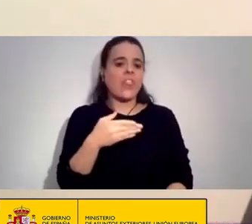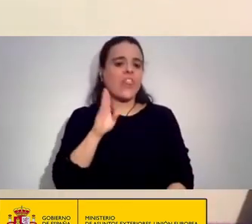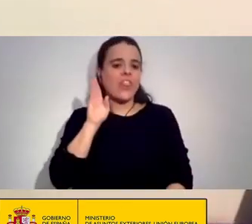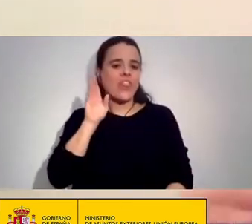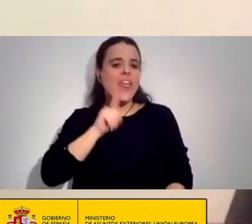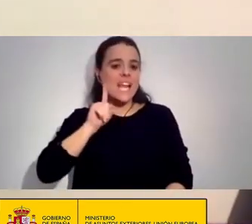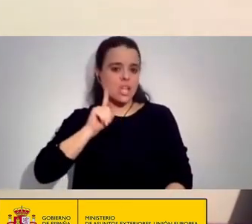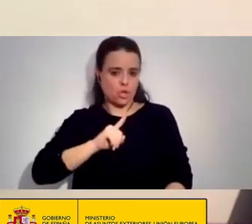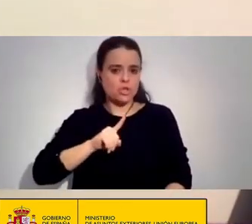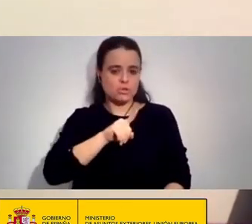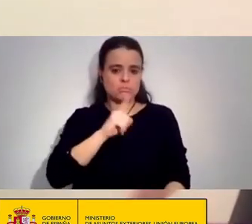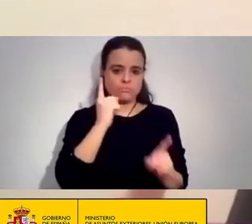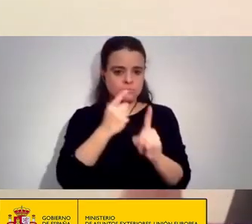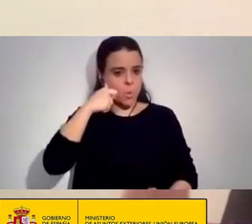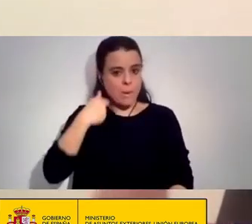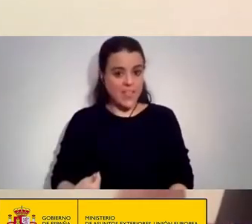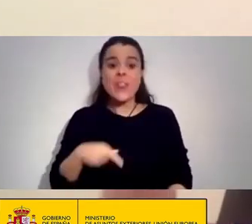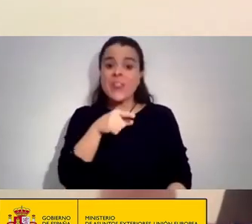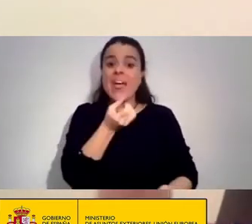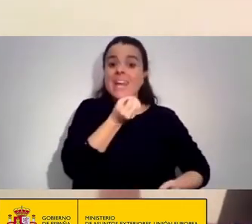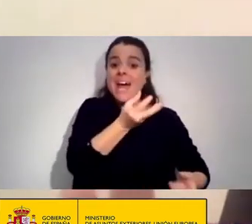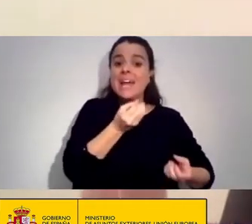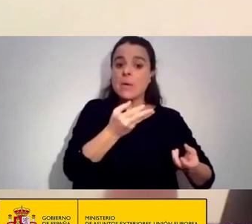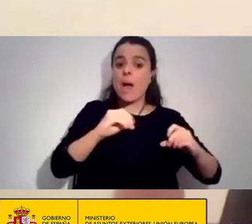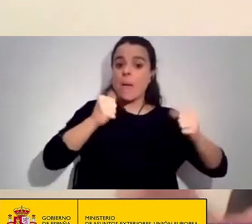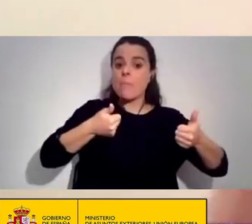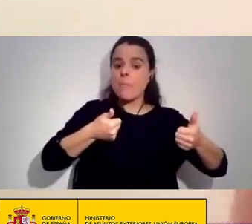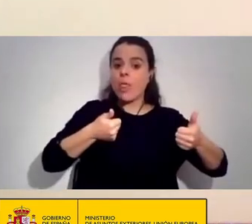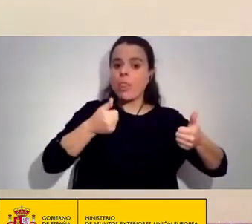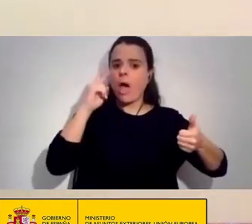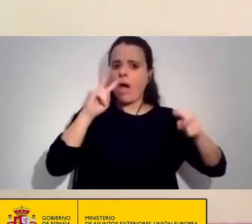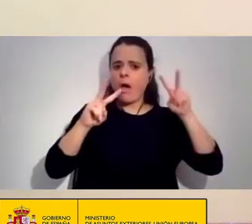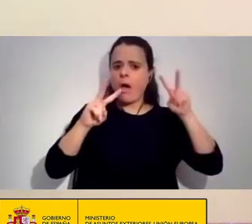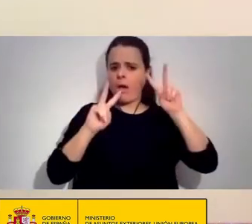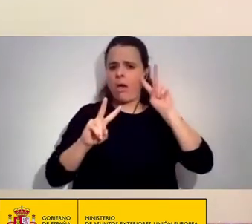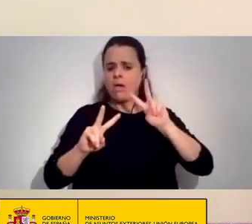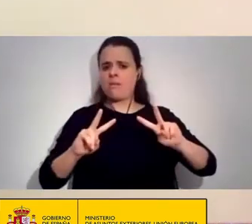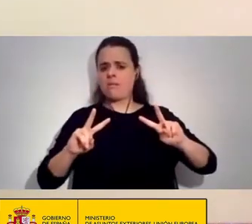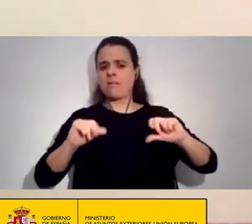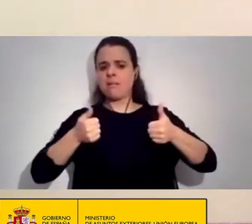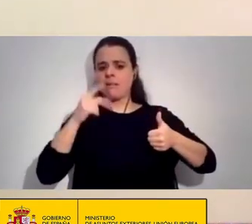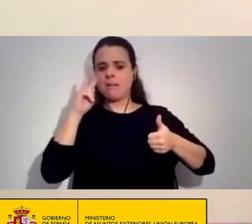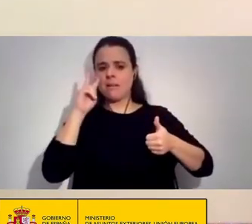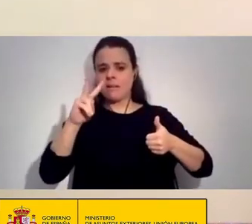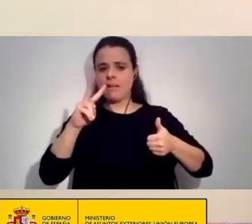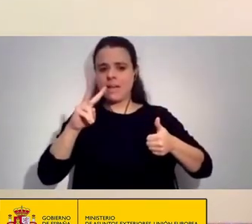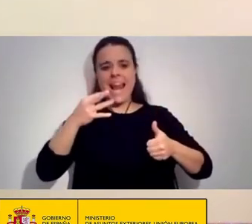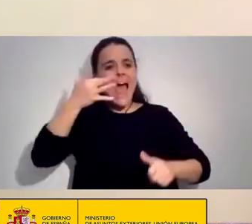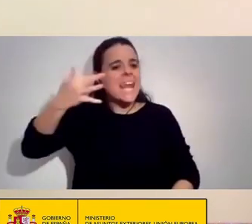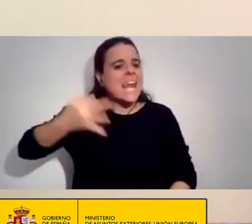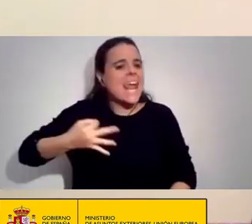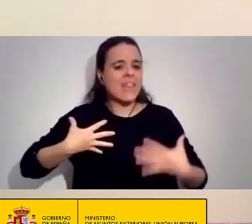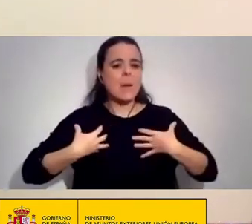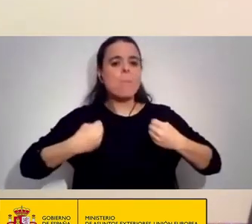narrativa Se desmantela Y empezamos a ver La colusión real Del poder político Y